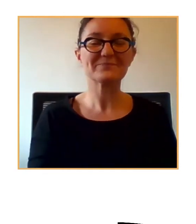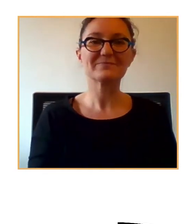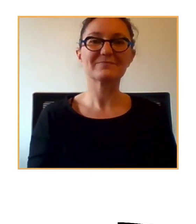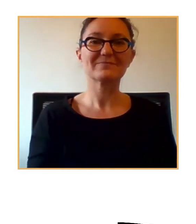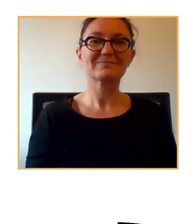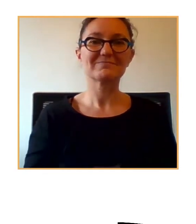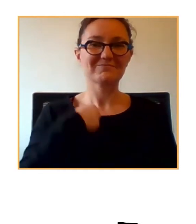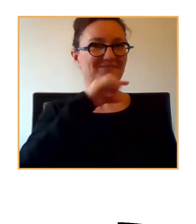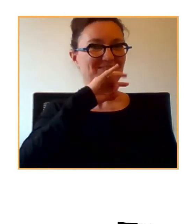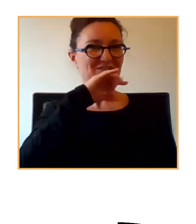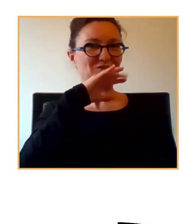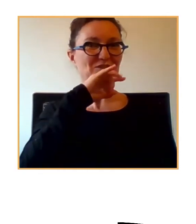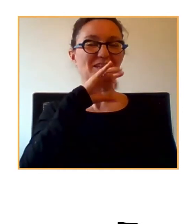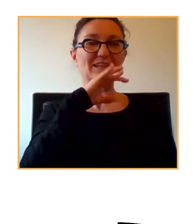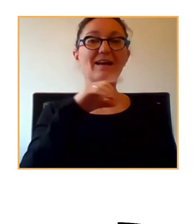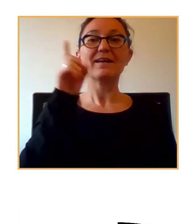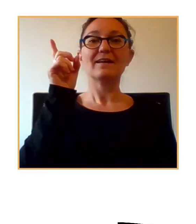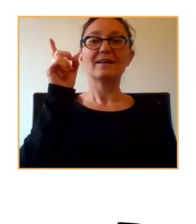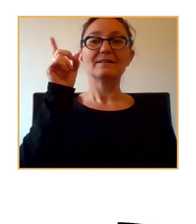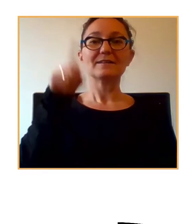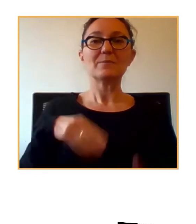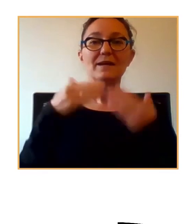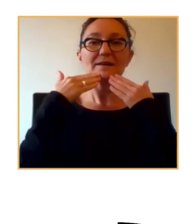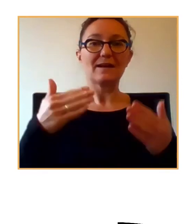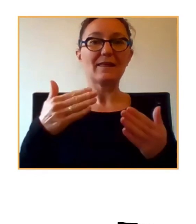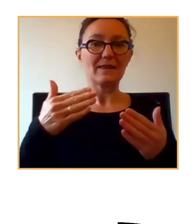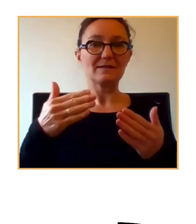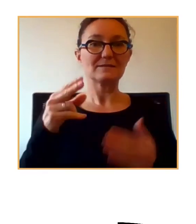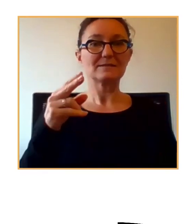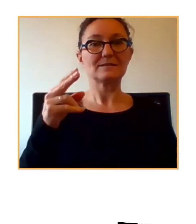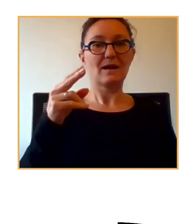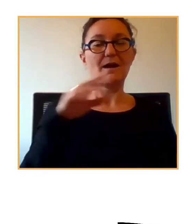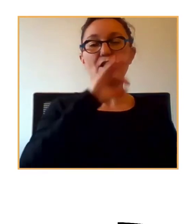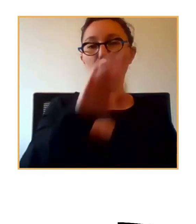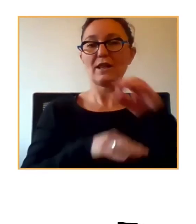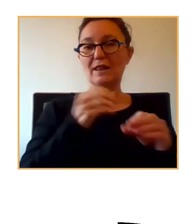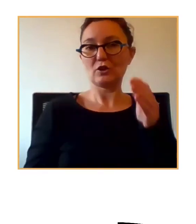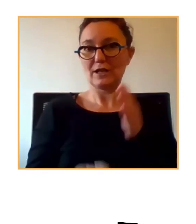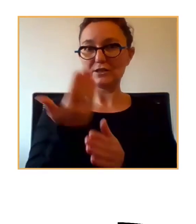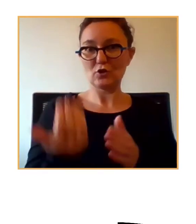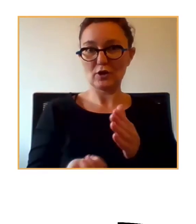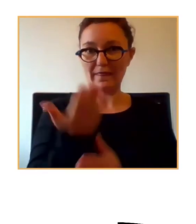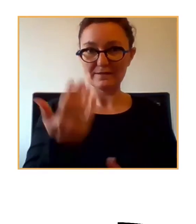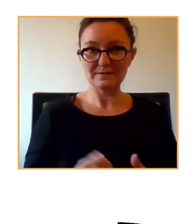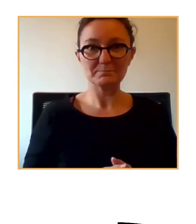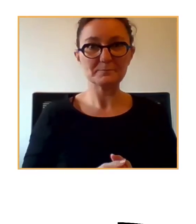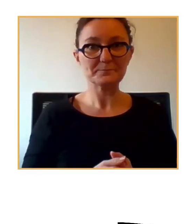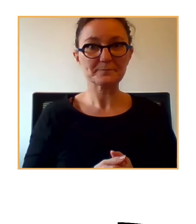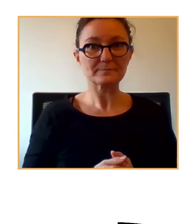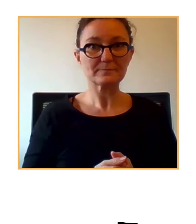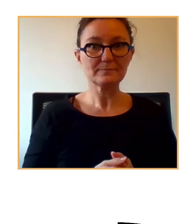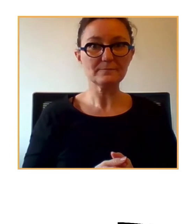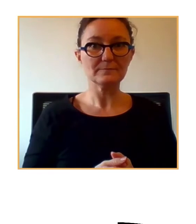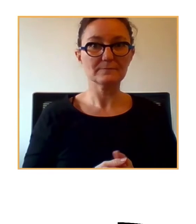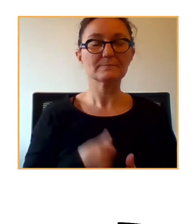Estoy muy contenta. También gracias a Victoria y a la organización de las jornadas. Yo estoy muy